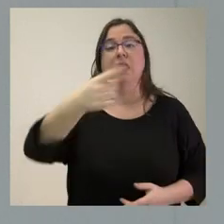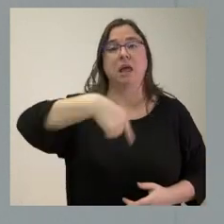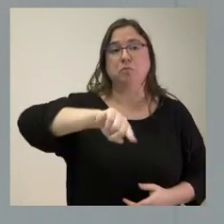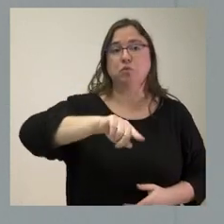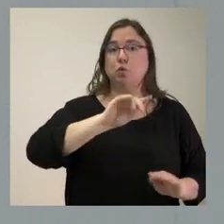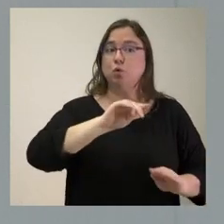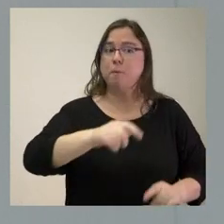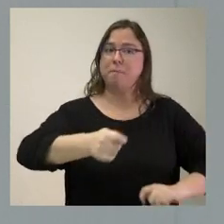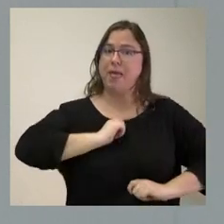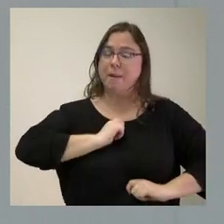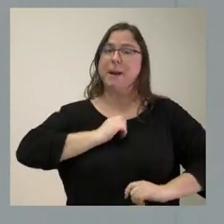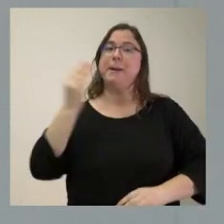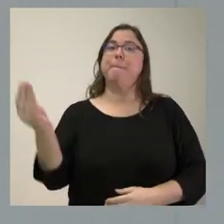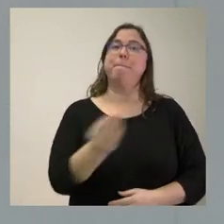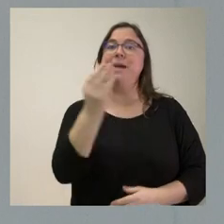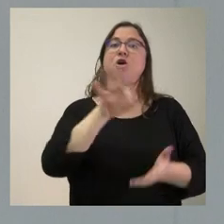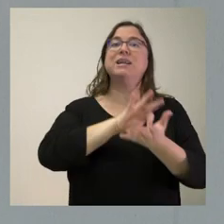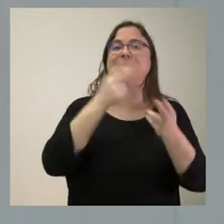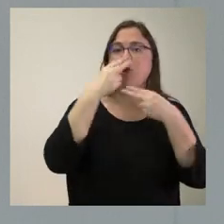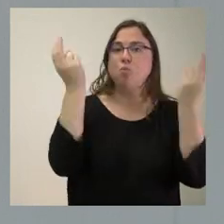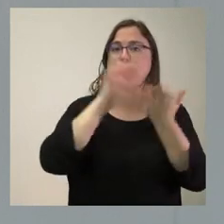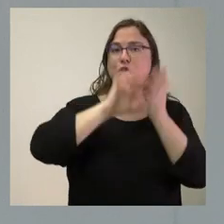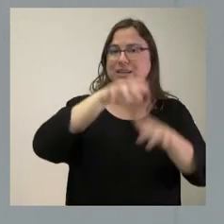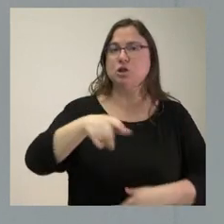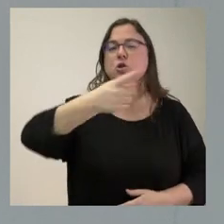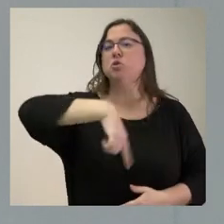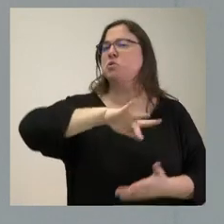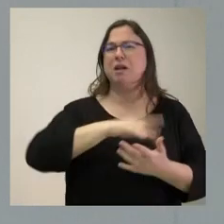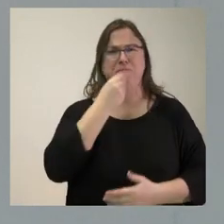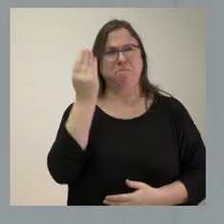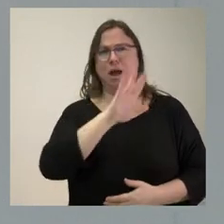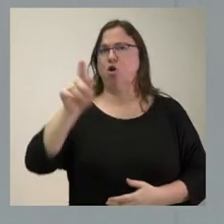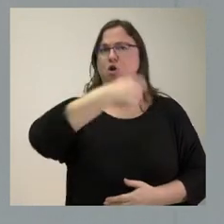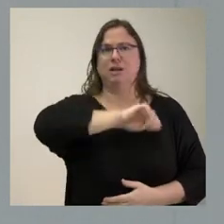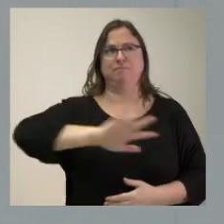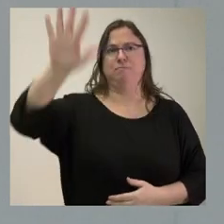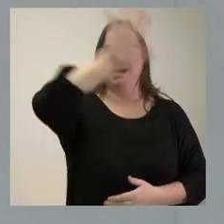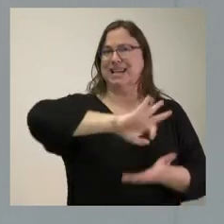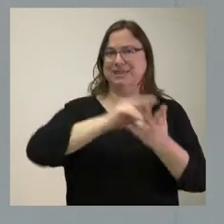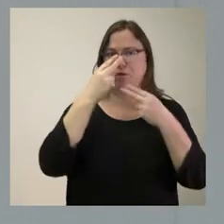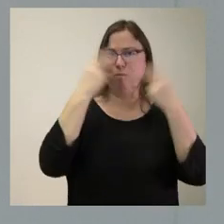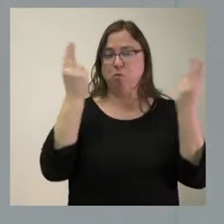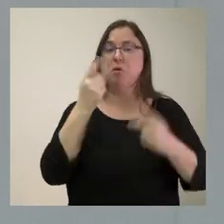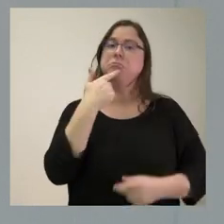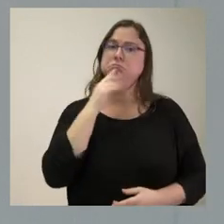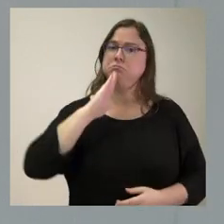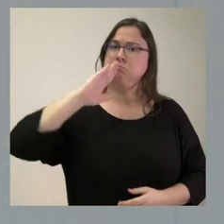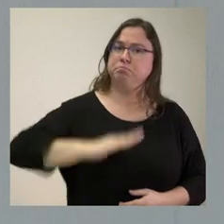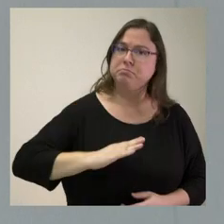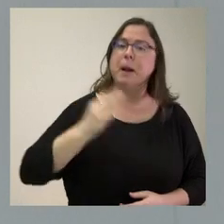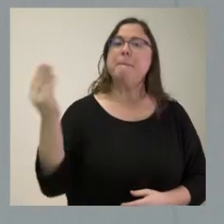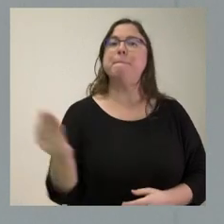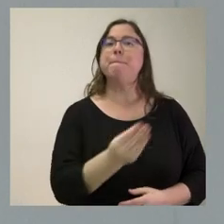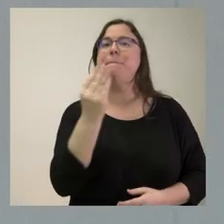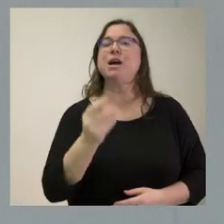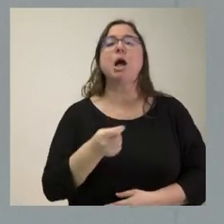mejorar los servicios públicos en Castilla y León. Estamos entre los mejores de España en servicios públicos y nos parece muy oportuno mejorar esas